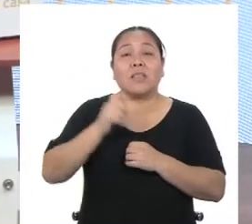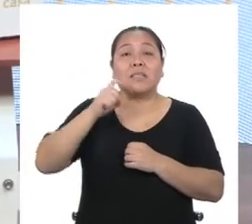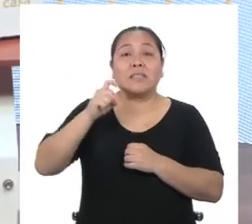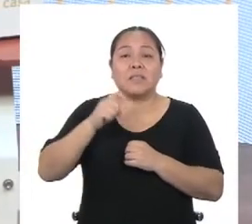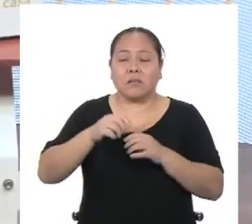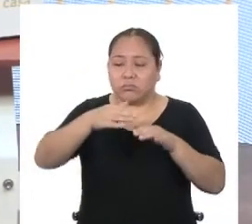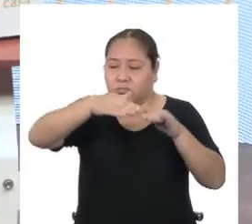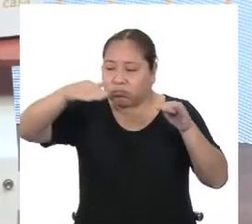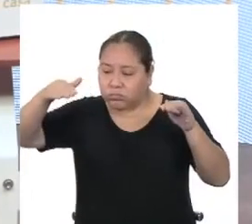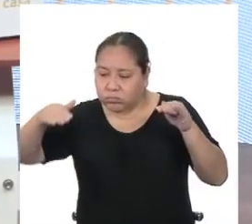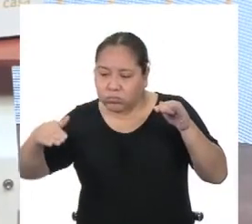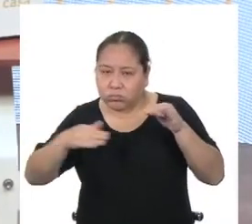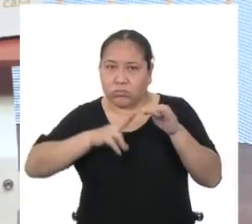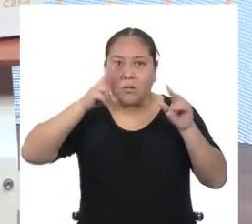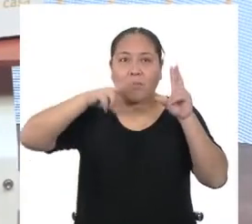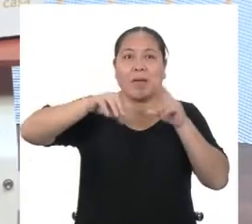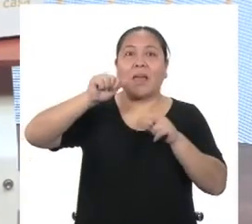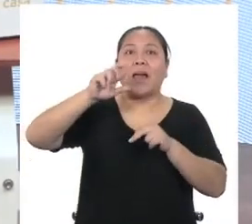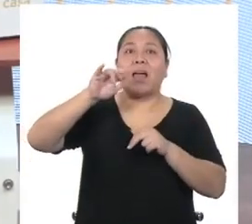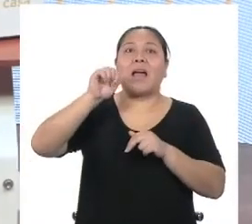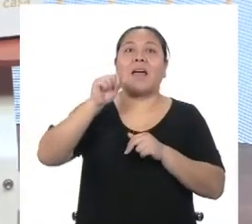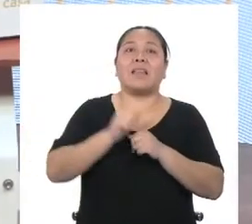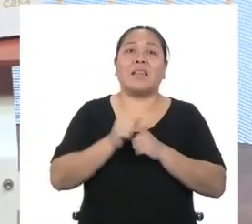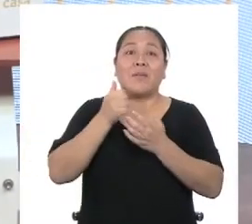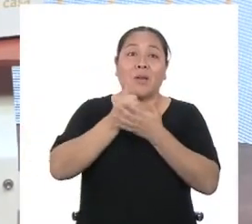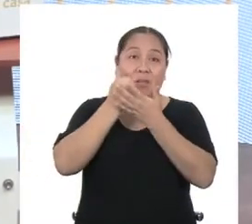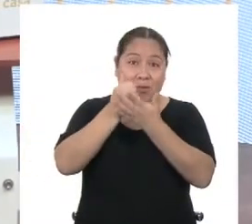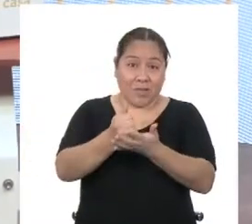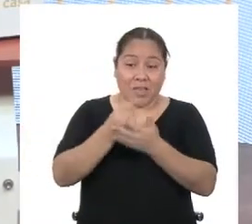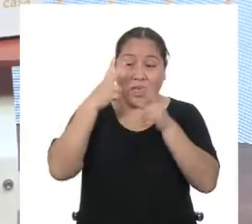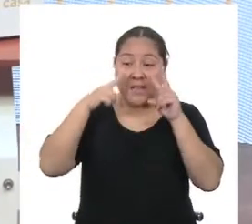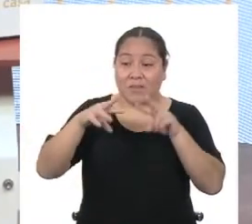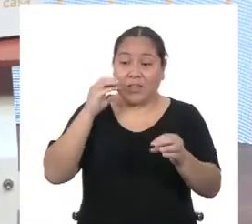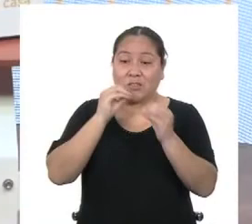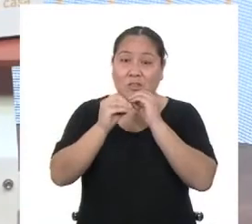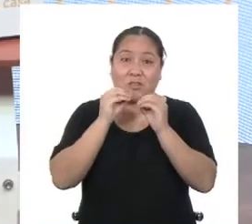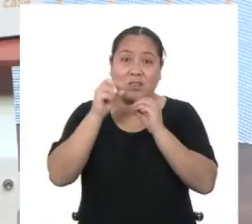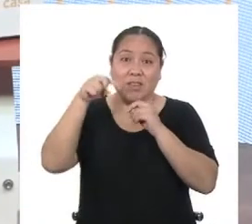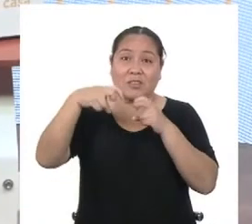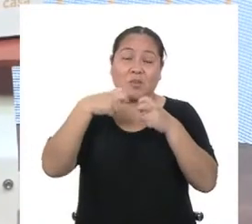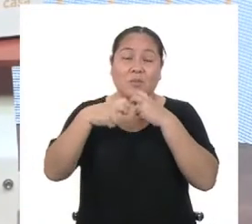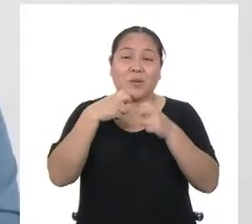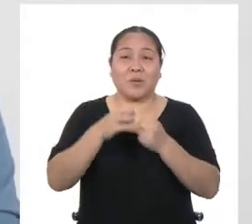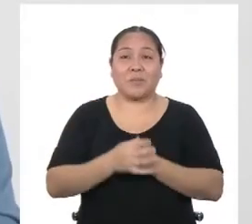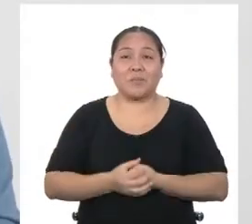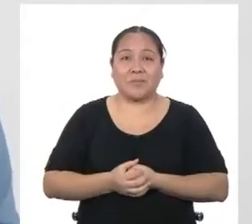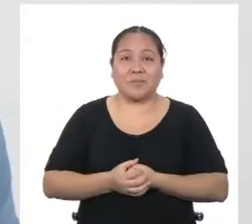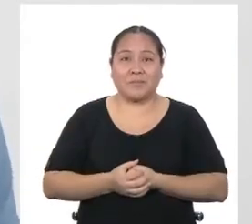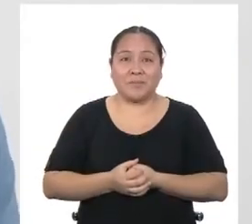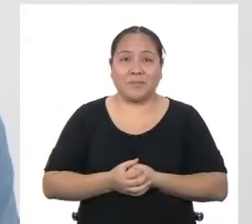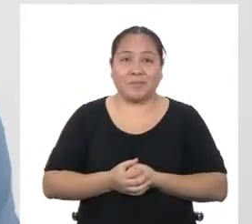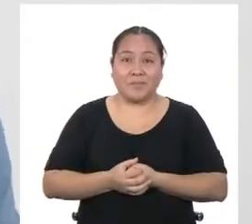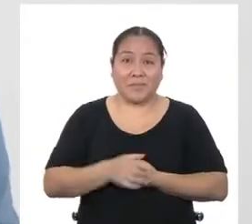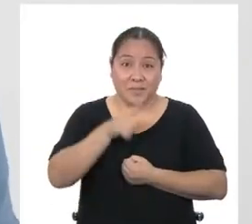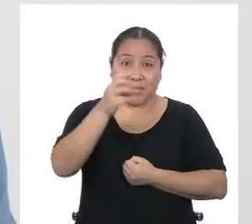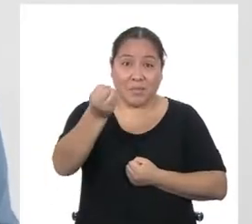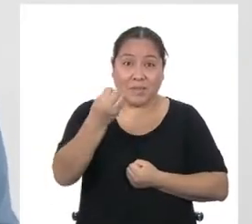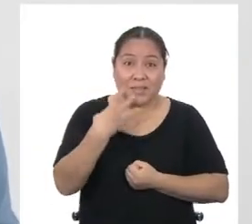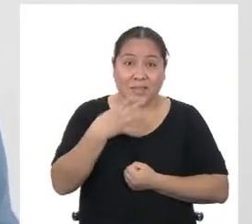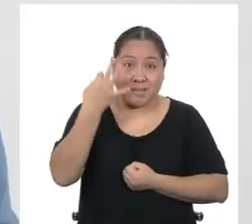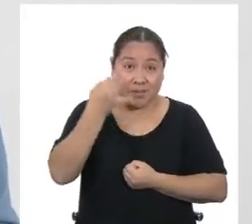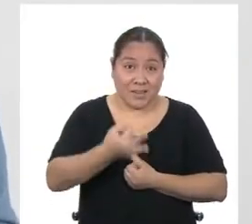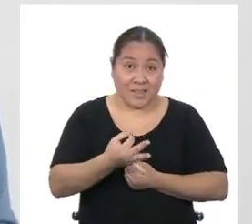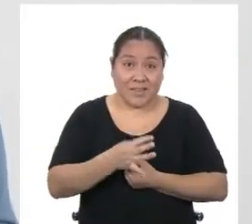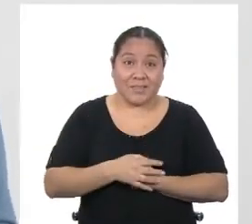calcular su área, les va a ayudar muchísimo a resolver con mayor facilidad problemas de este tipo. Lo que dices es muy cierto,